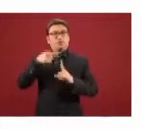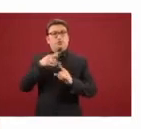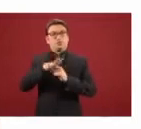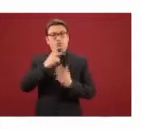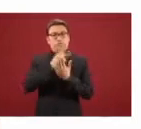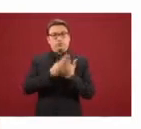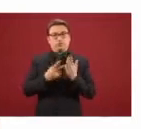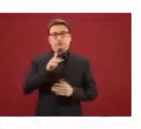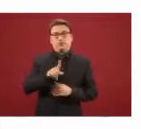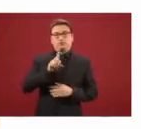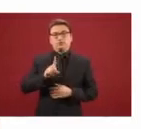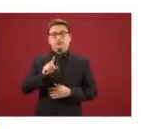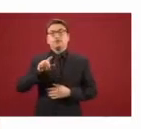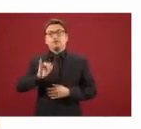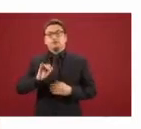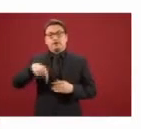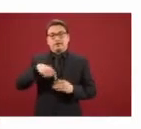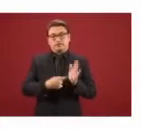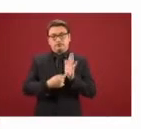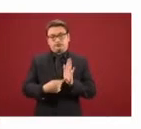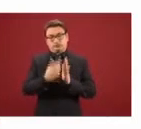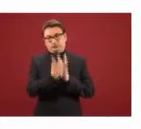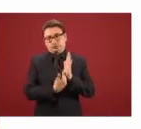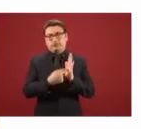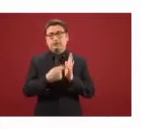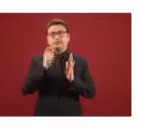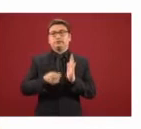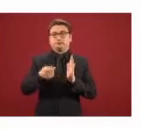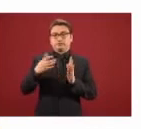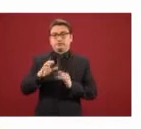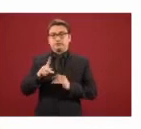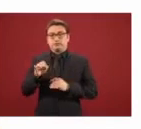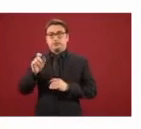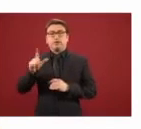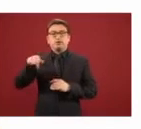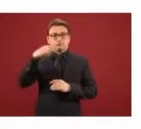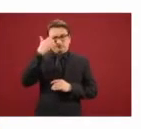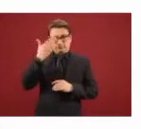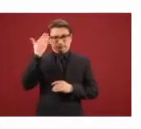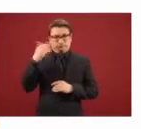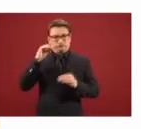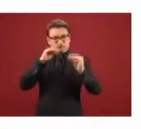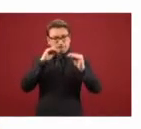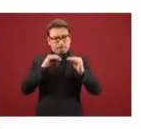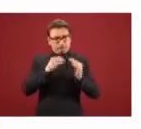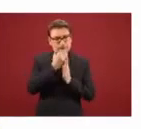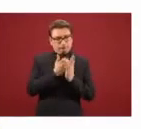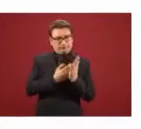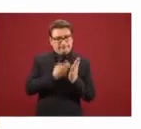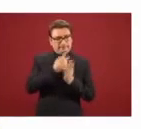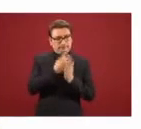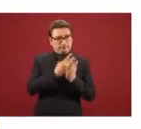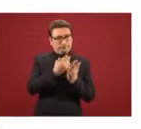Plan de Desarrollo Integral que fue presentado aquí en Palacio Nacional, elaborado por la CEPAL, que ustedes recordarán. Ya ese plan